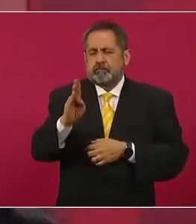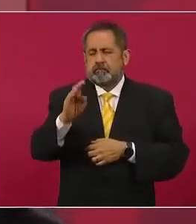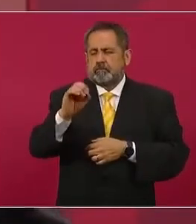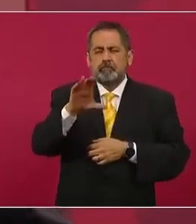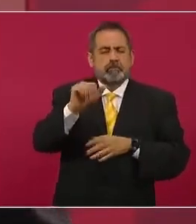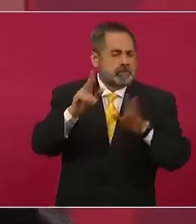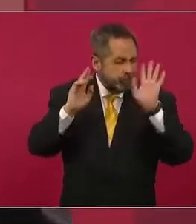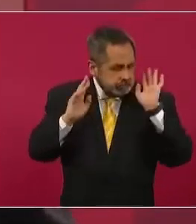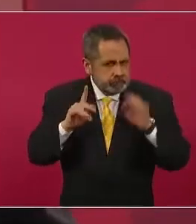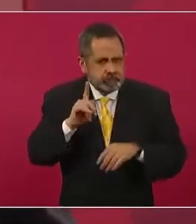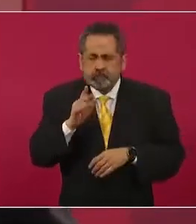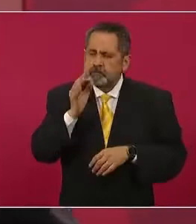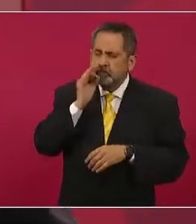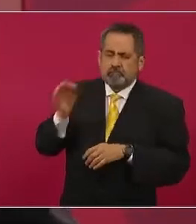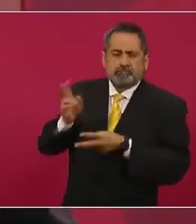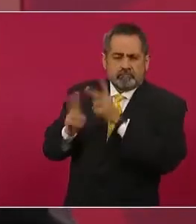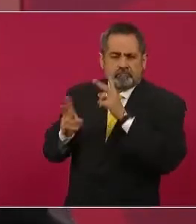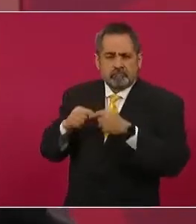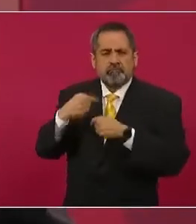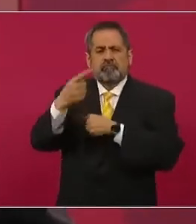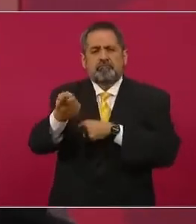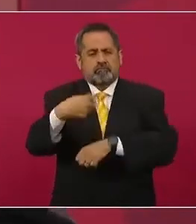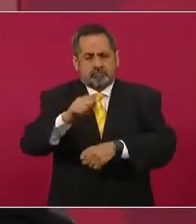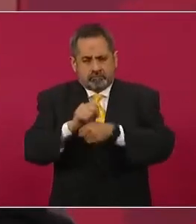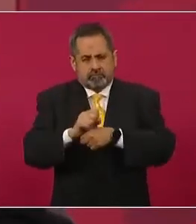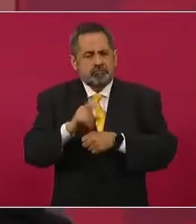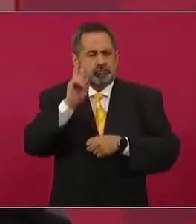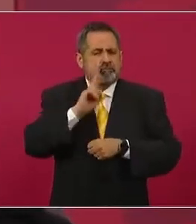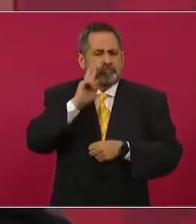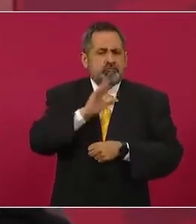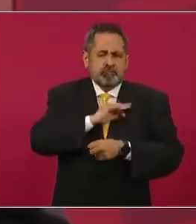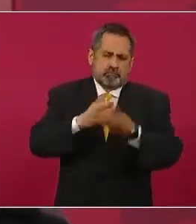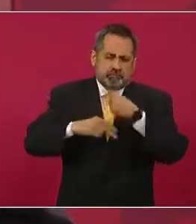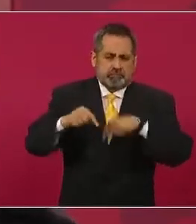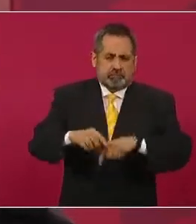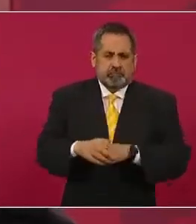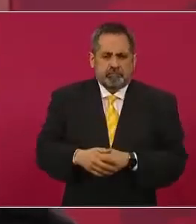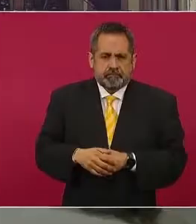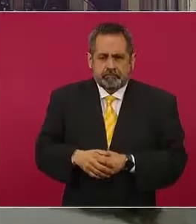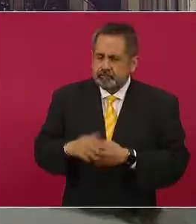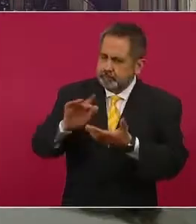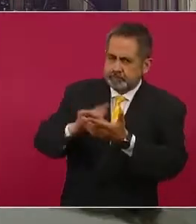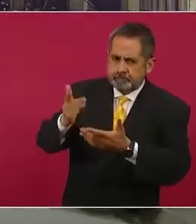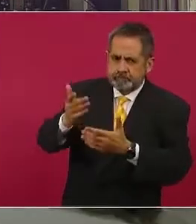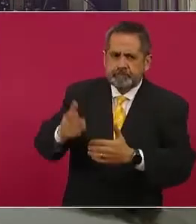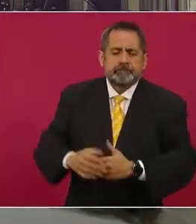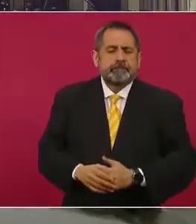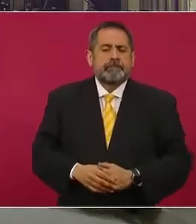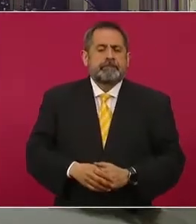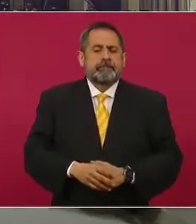bocas, pero seguramente al inicio de la próxima semana podría estar. Bien, estaremos al pendiente. Gracias.